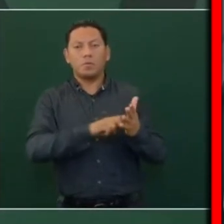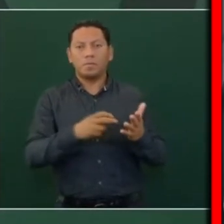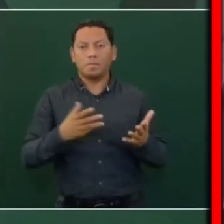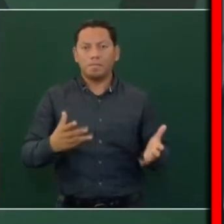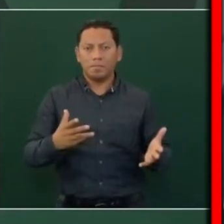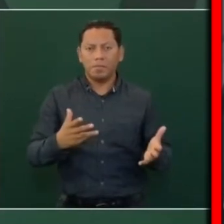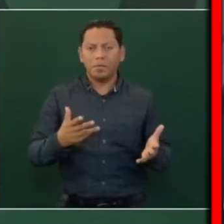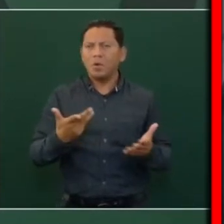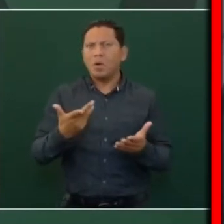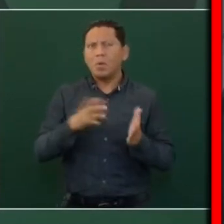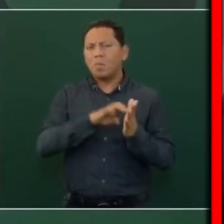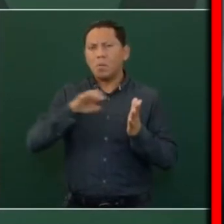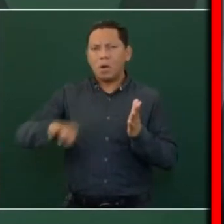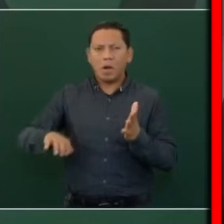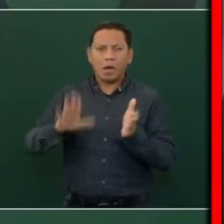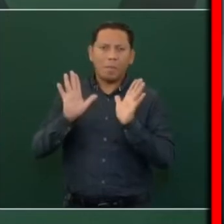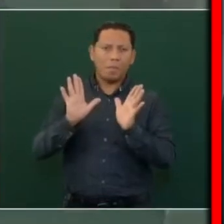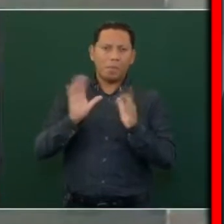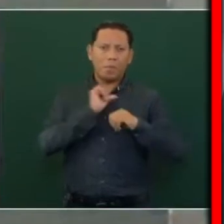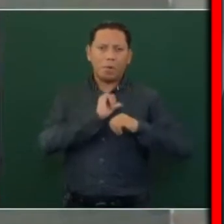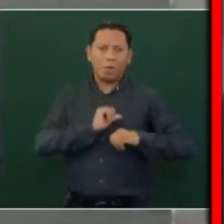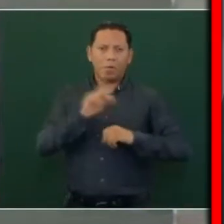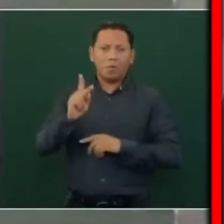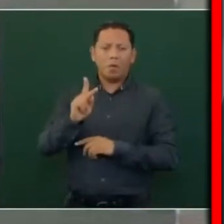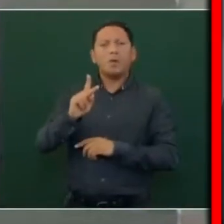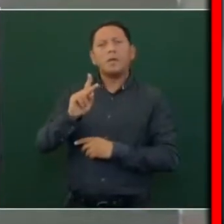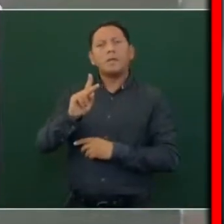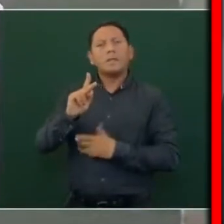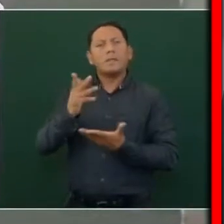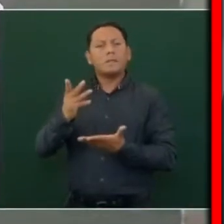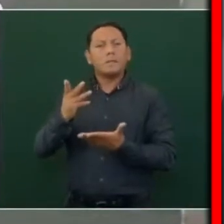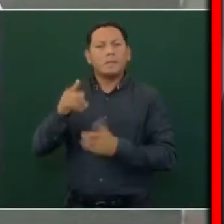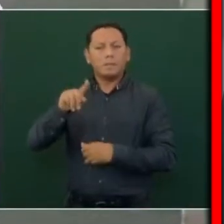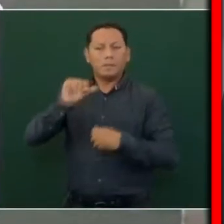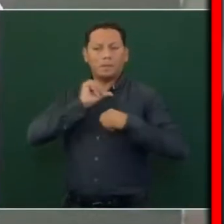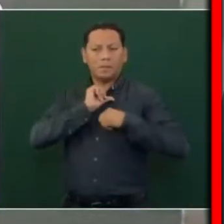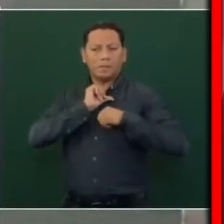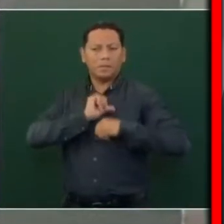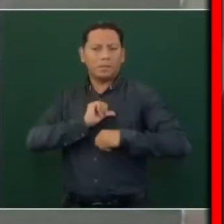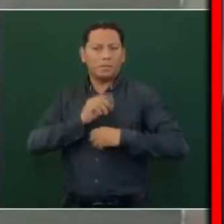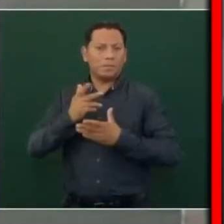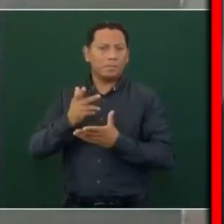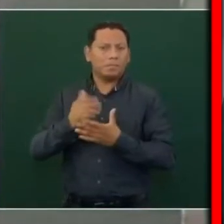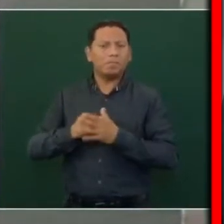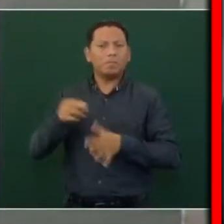como si el Poder Legislativo decidiera